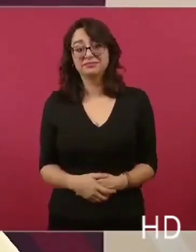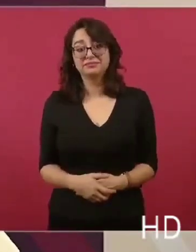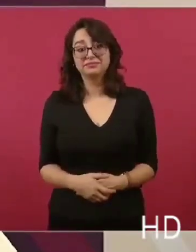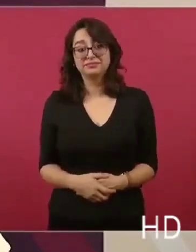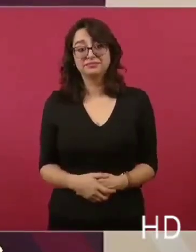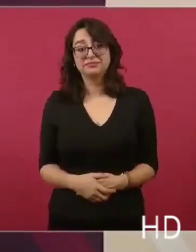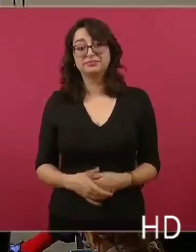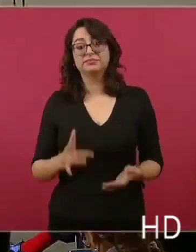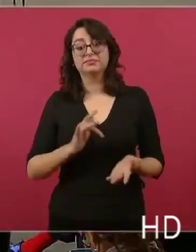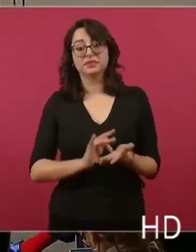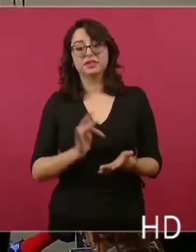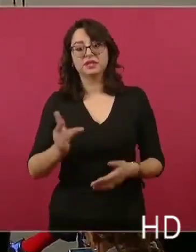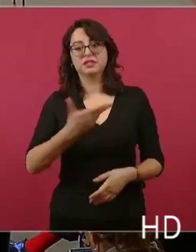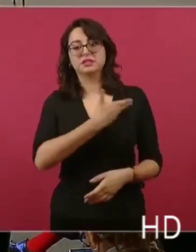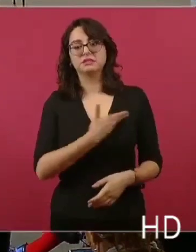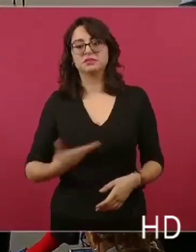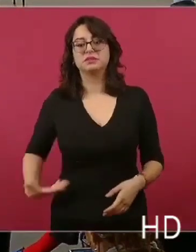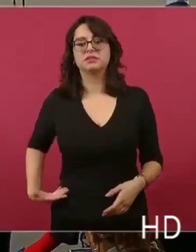Muchas gracias.